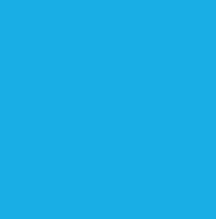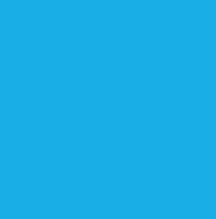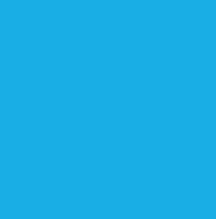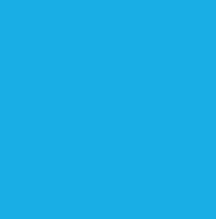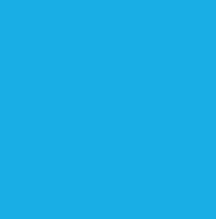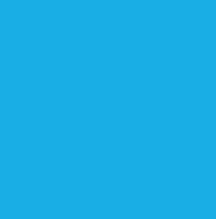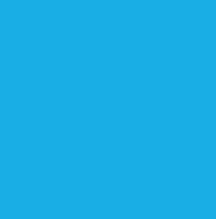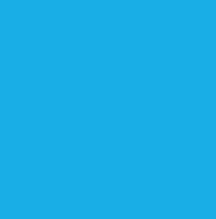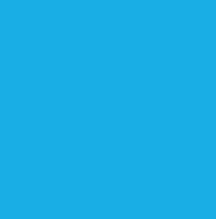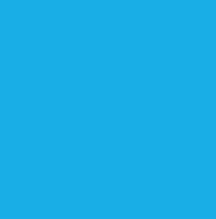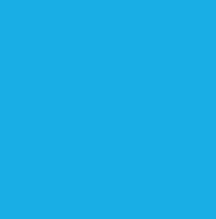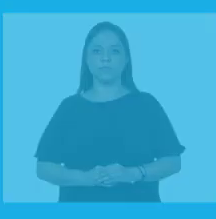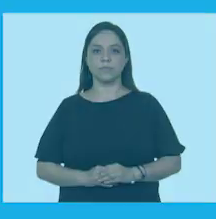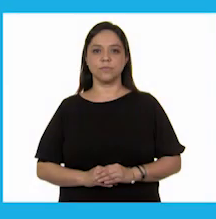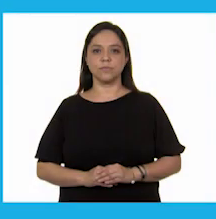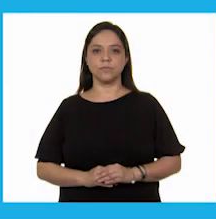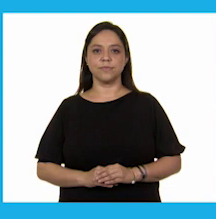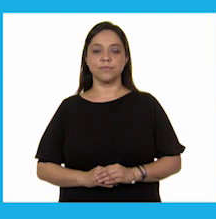¡Gracias por ver el video!